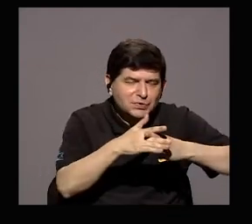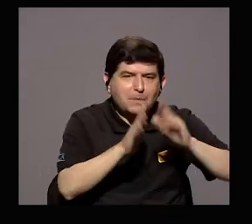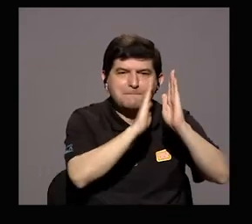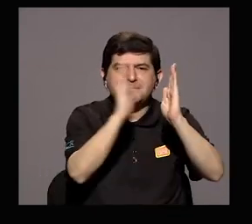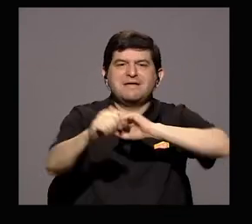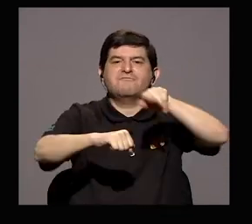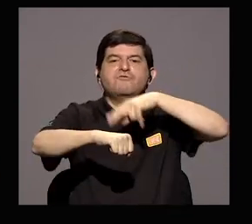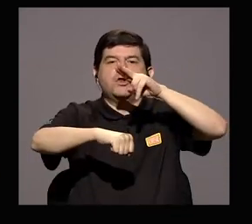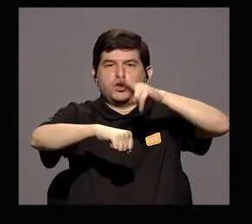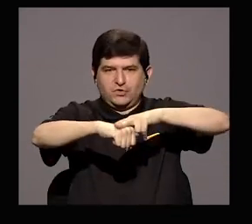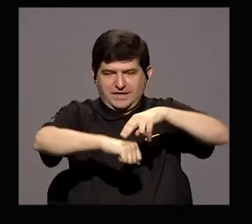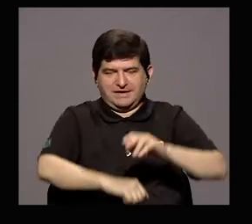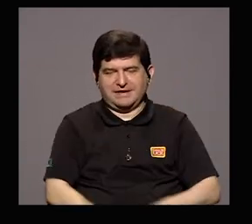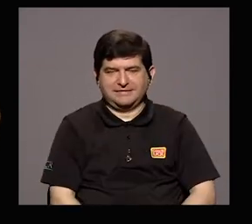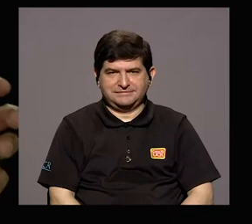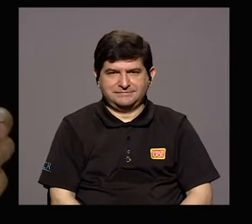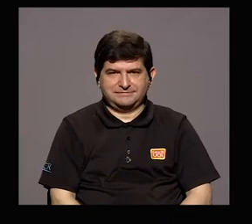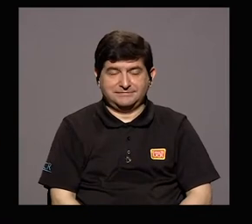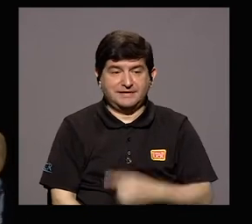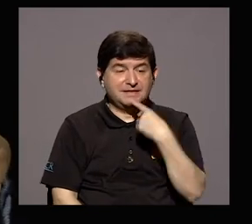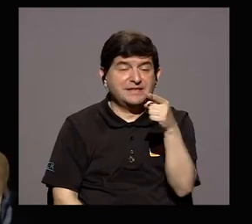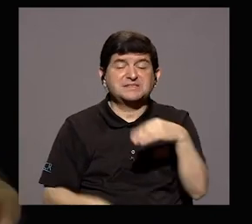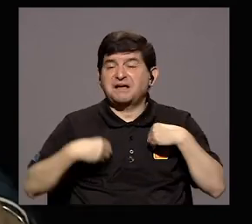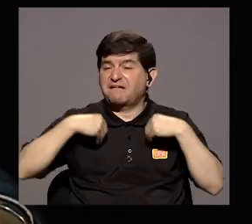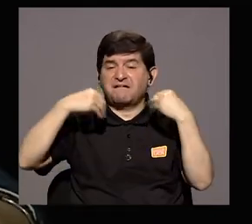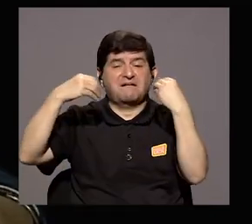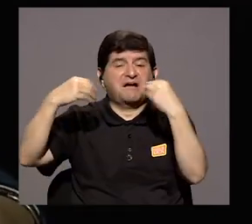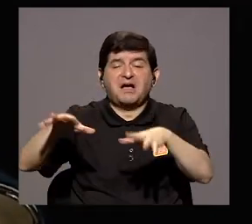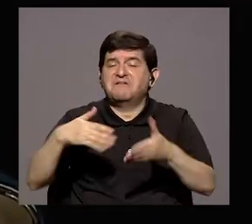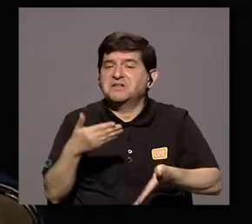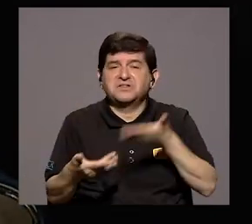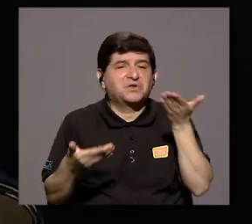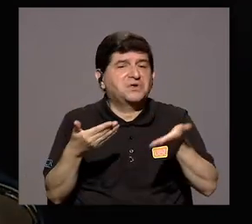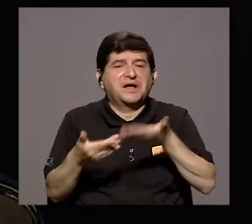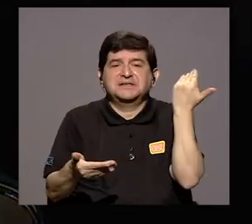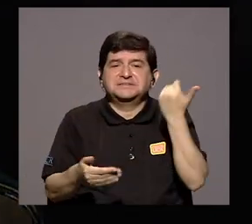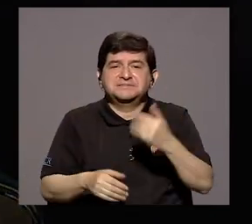Nacional, se habla de que está en el abandono y casi olvidado.